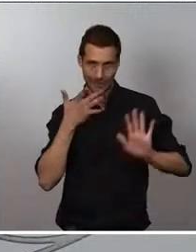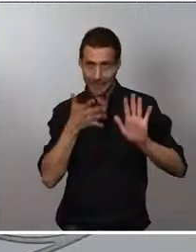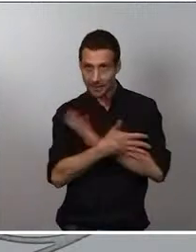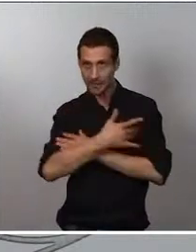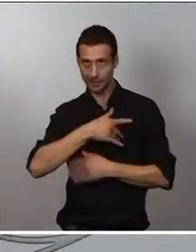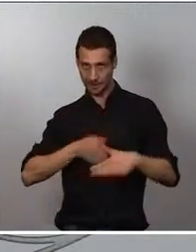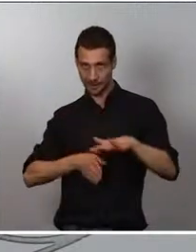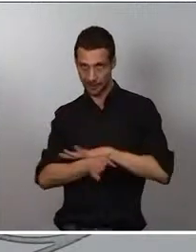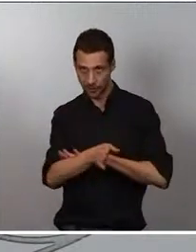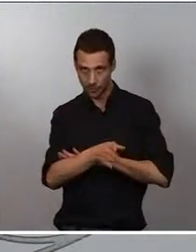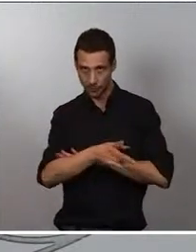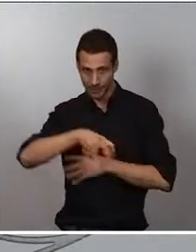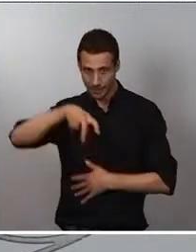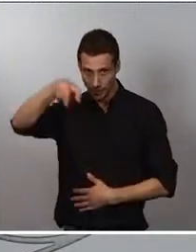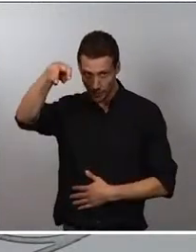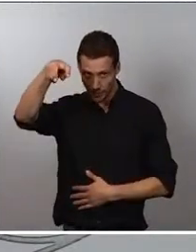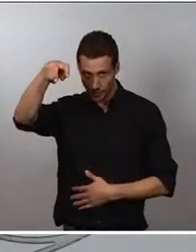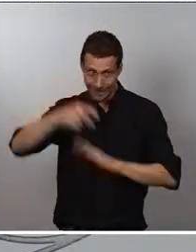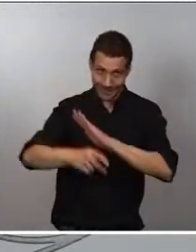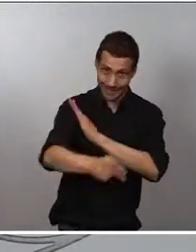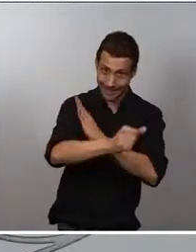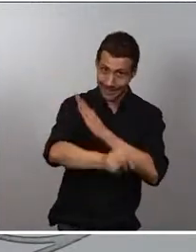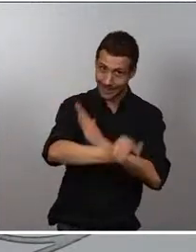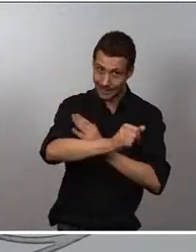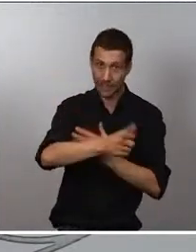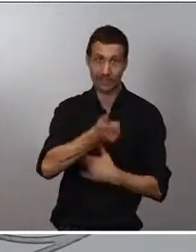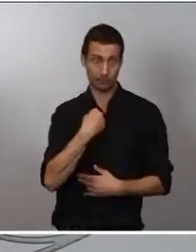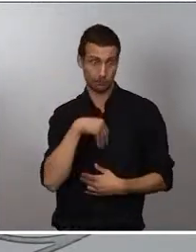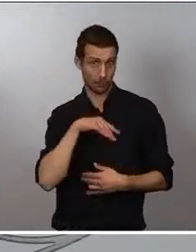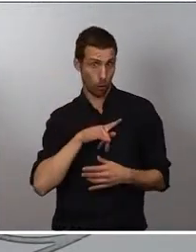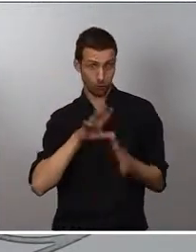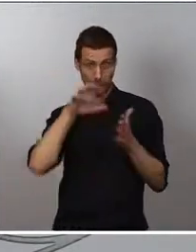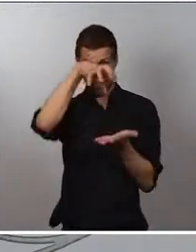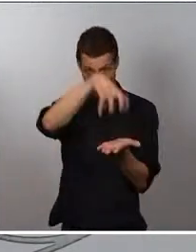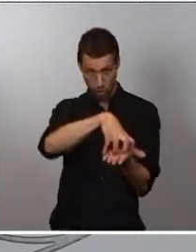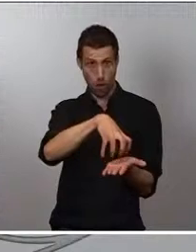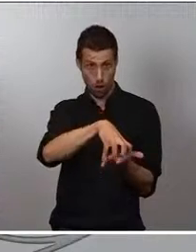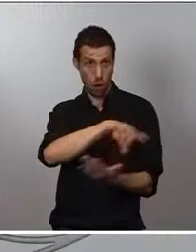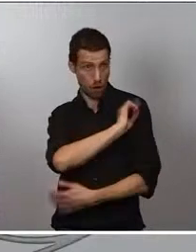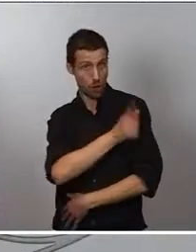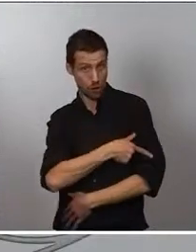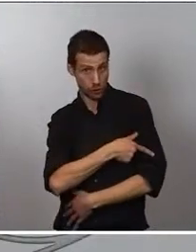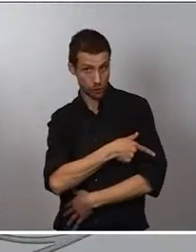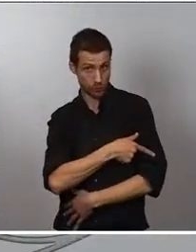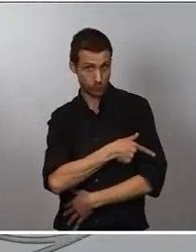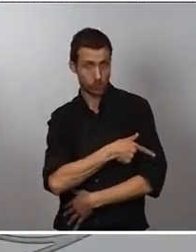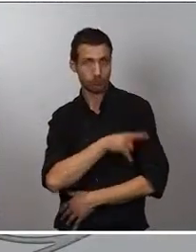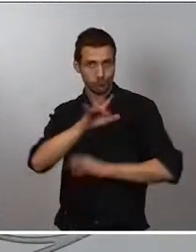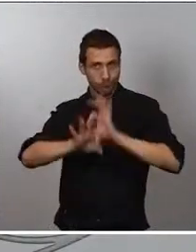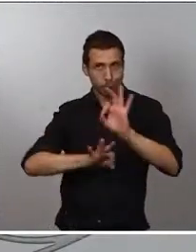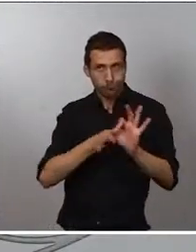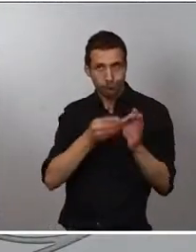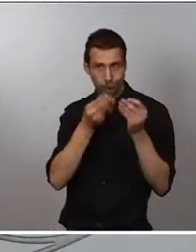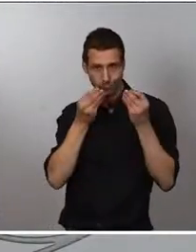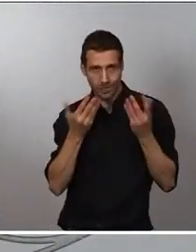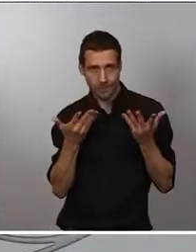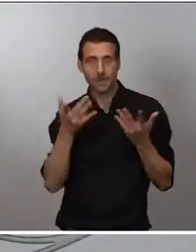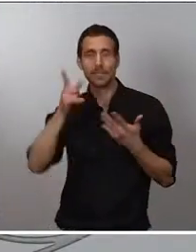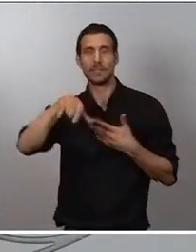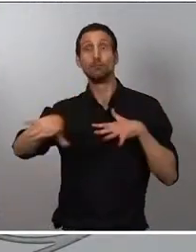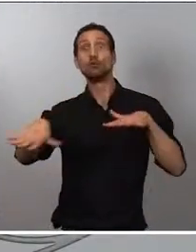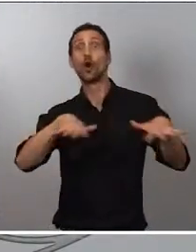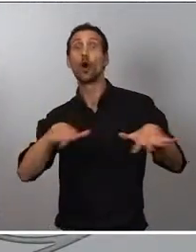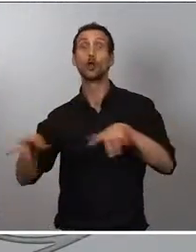de estos recintos deportivos. También respecto a lo que tenga que ver con la movilidad de los asistentes dentro del recinto,